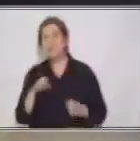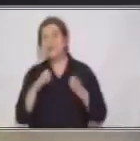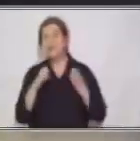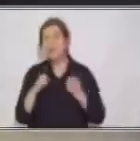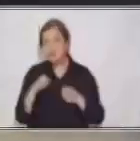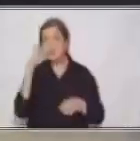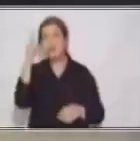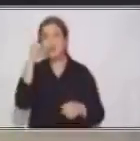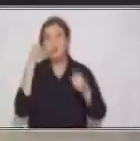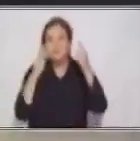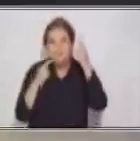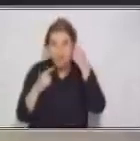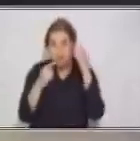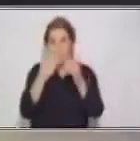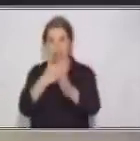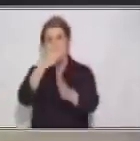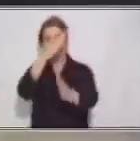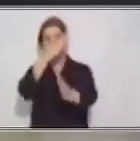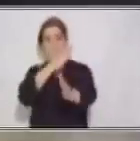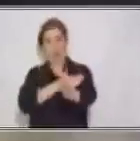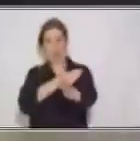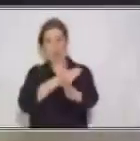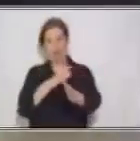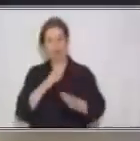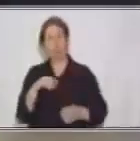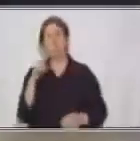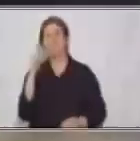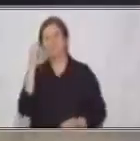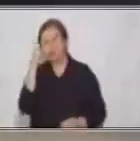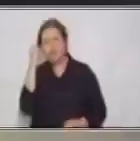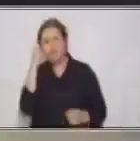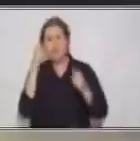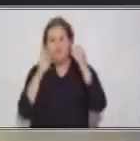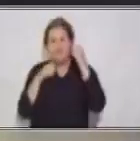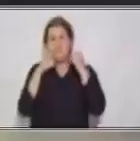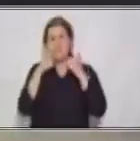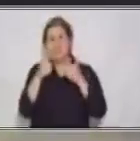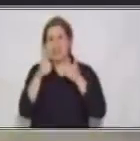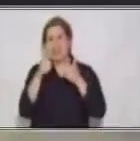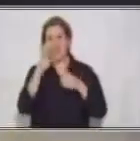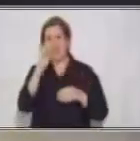Preposición es muy concisa. Ahora vamos a ver la conjunción.